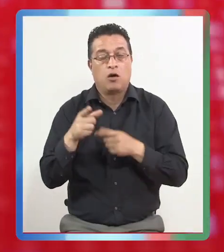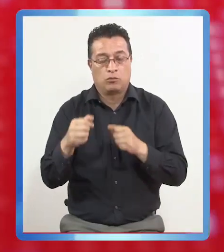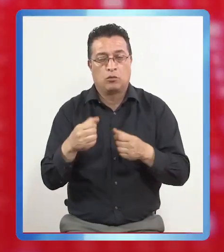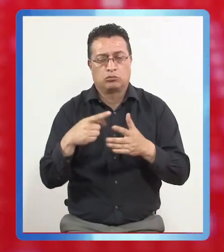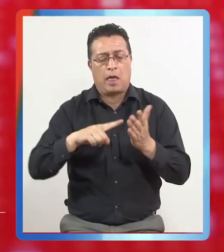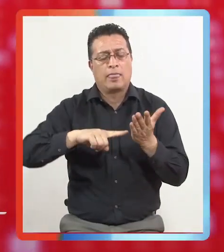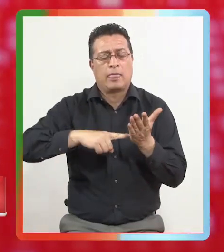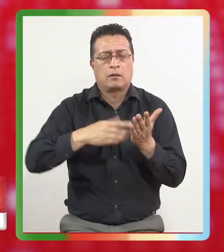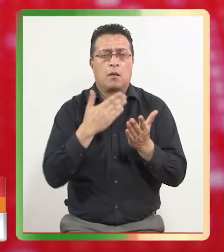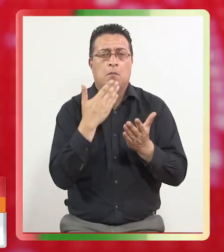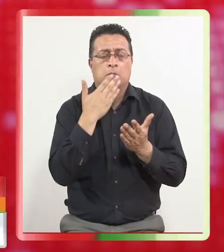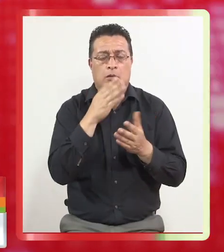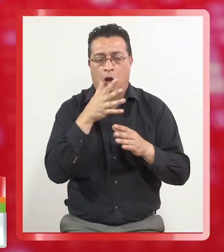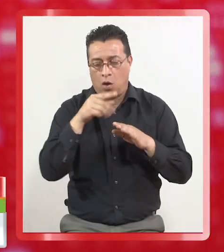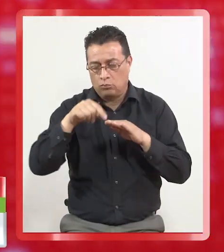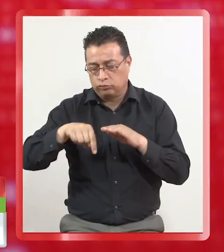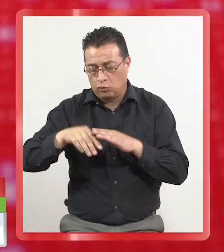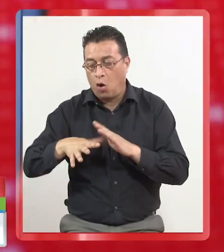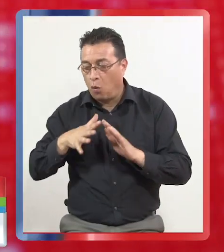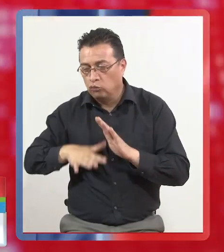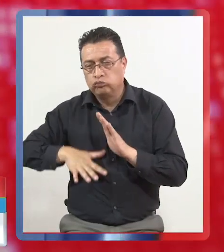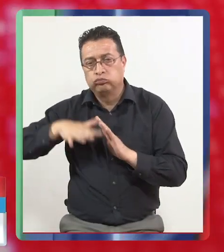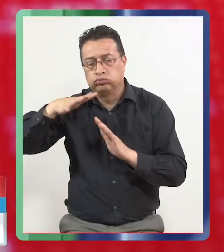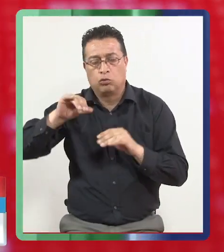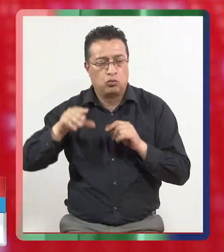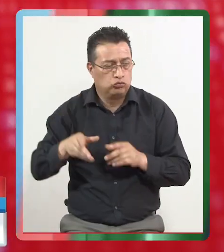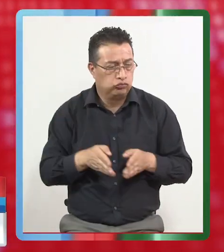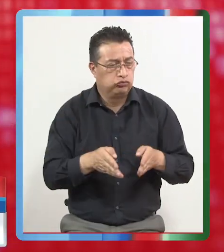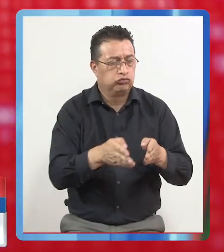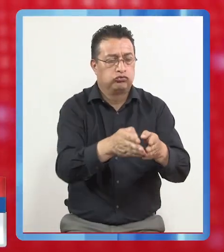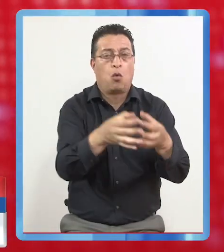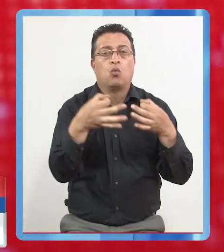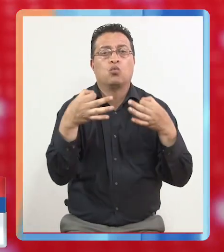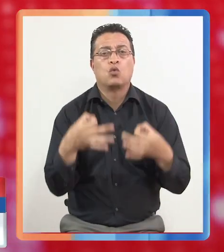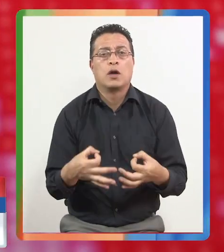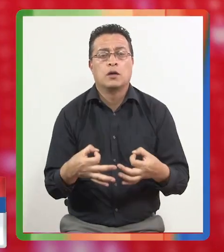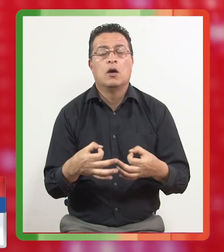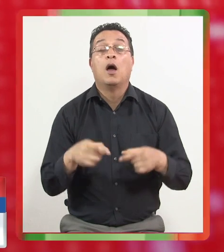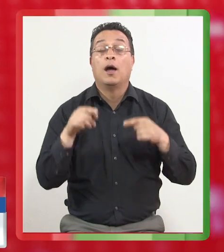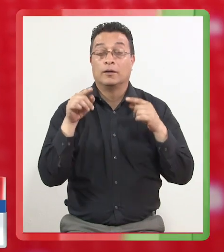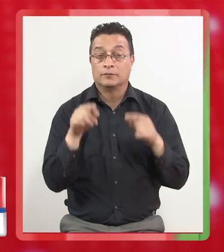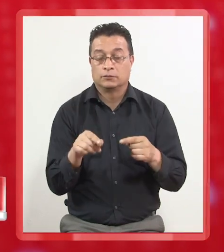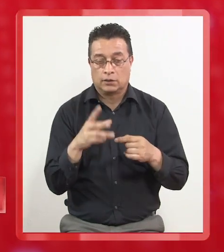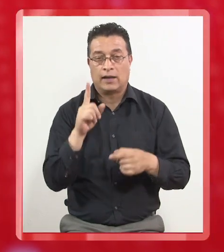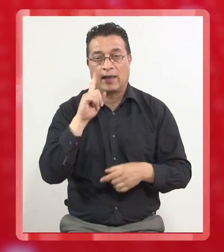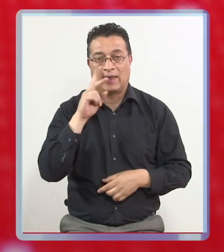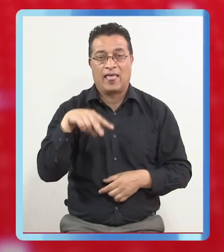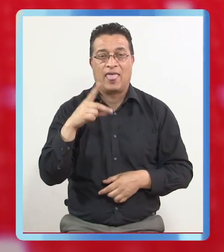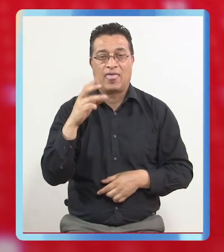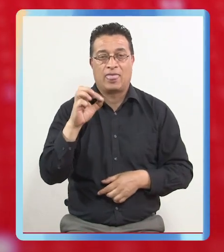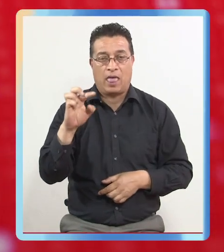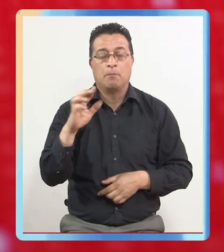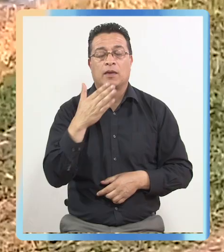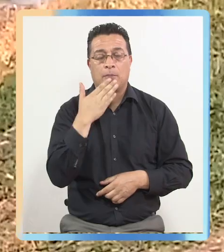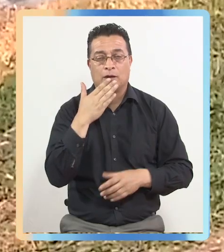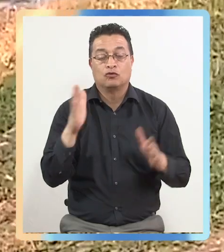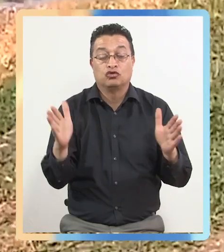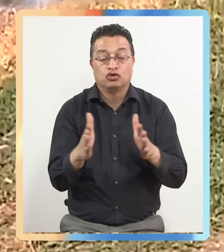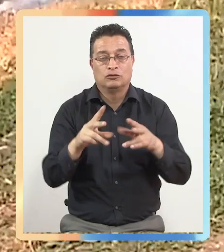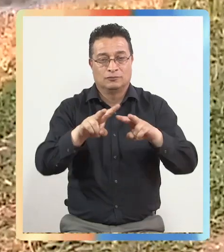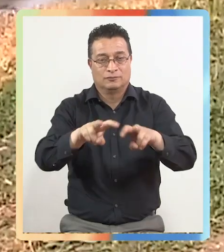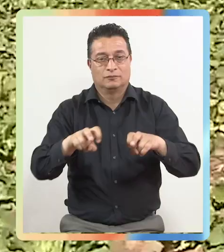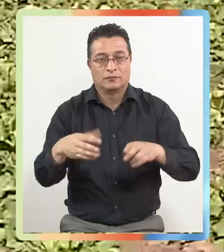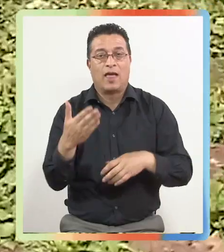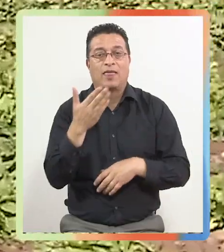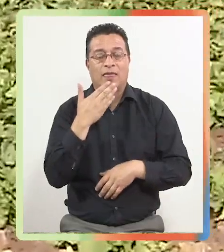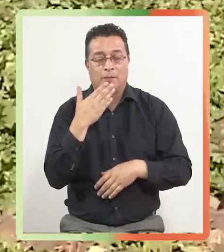con su riego tecnificado, con su acumulador o una buena conducción. Y además de eso estamos atendiendo a través de INDAP a los pequeños agricultores,